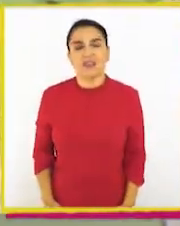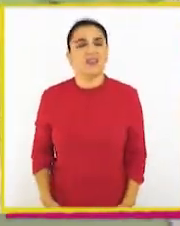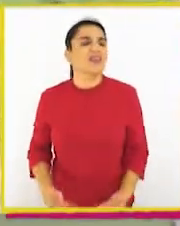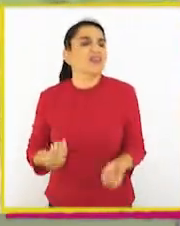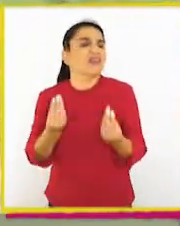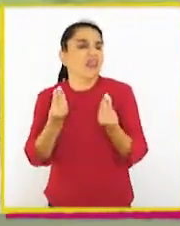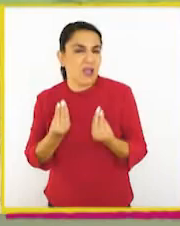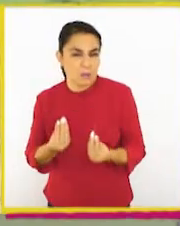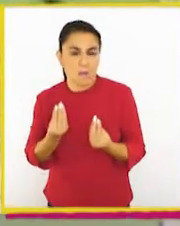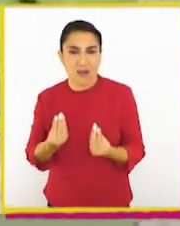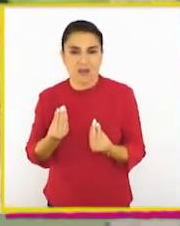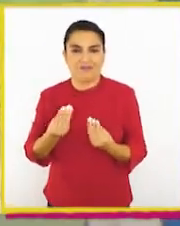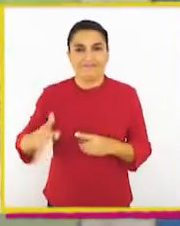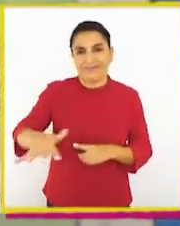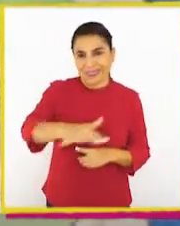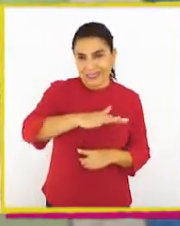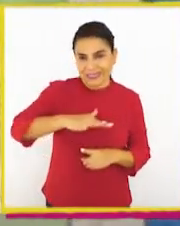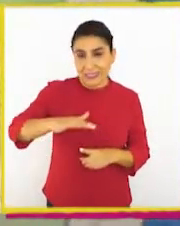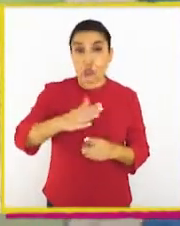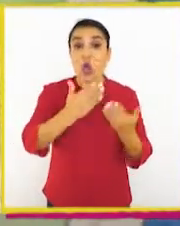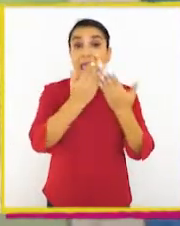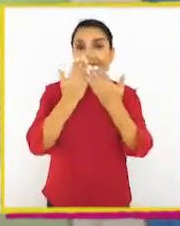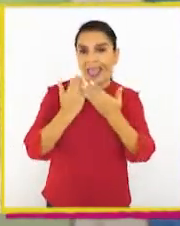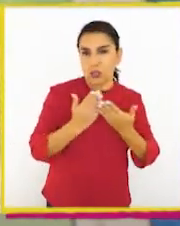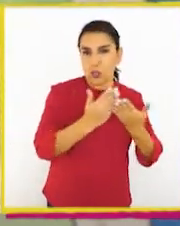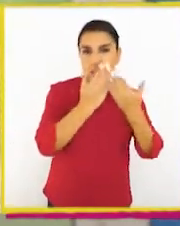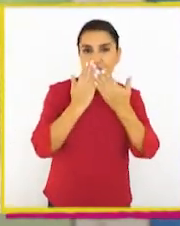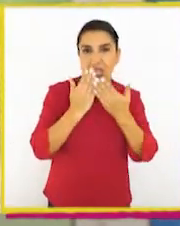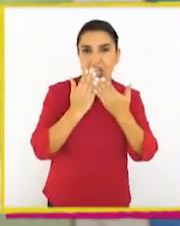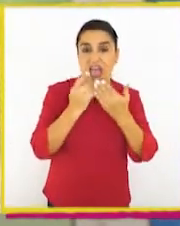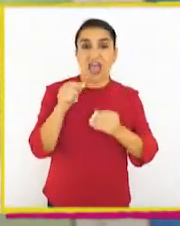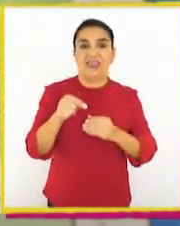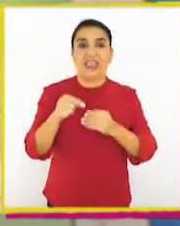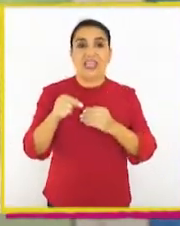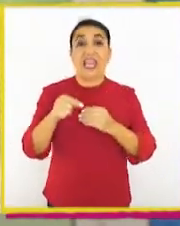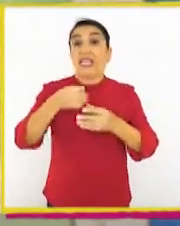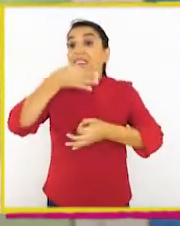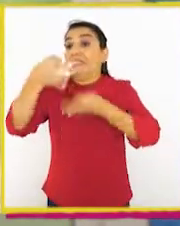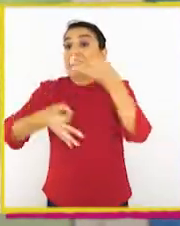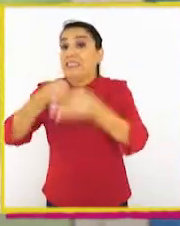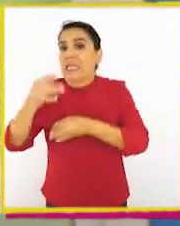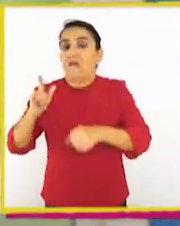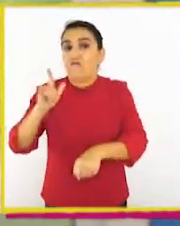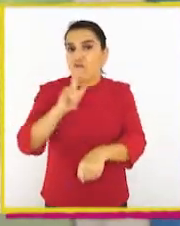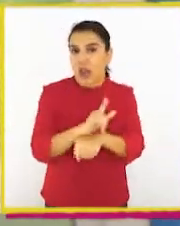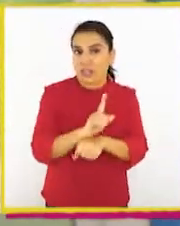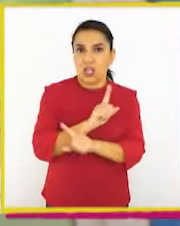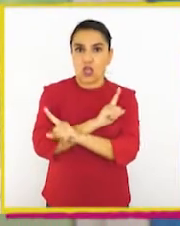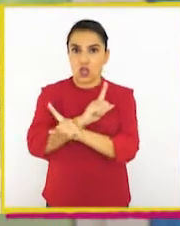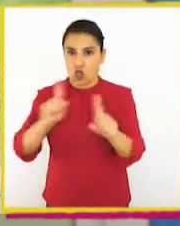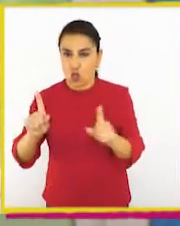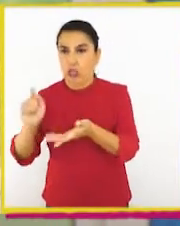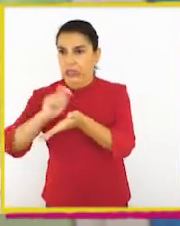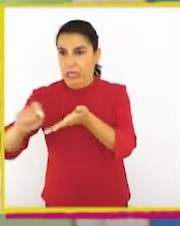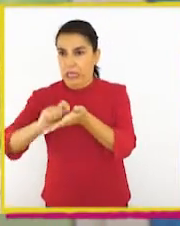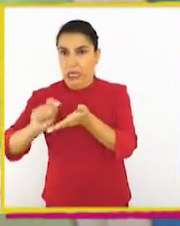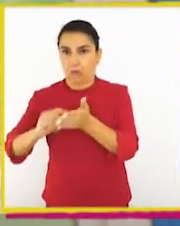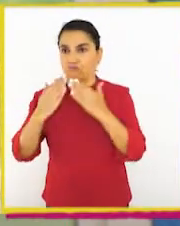¿Y qué pasa en el caso de un alumno que inventa una historia fisticia para no entregar su tarea?